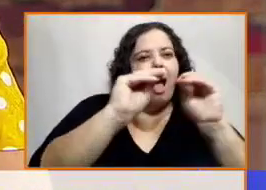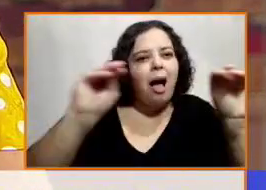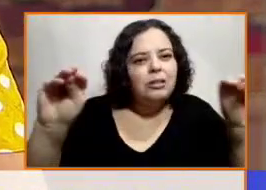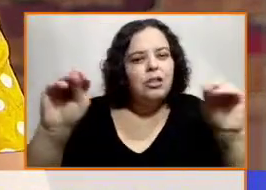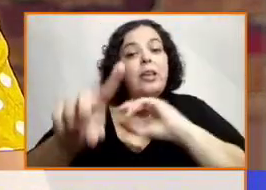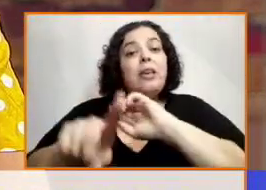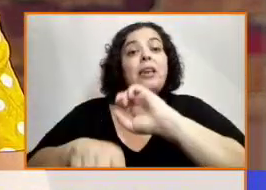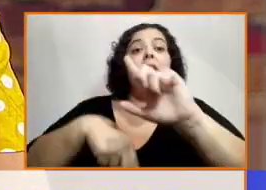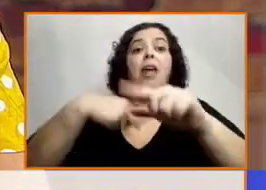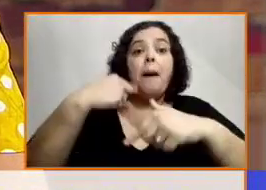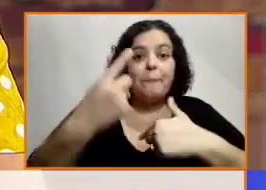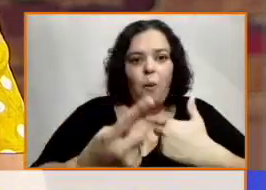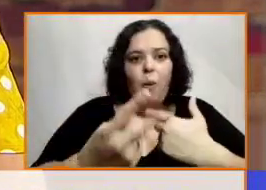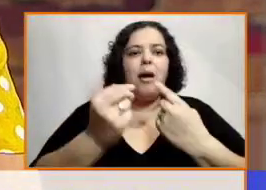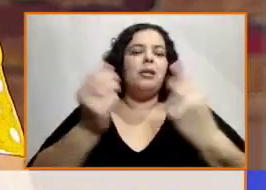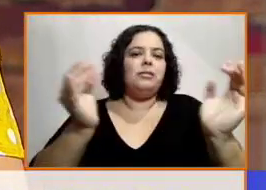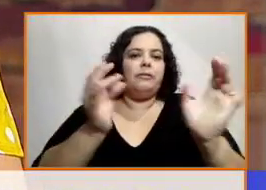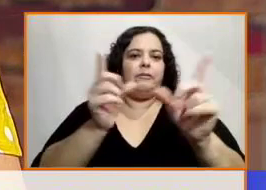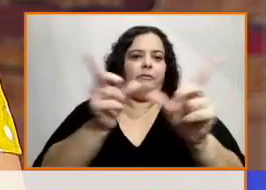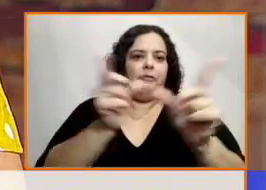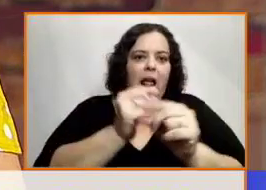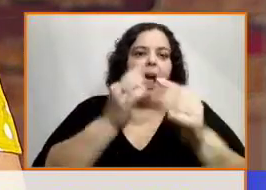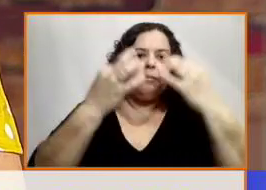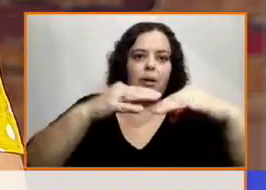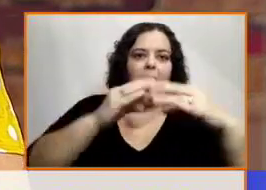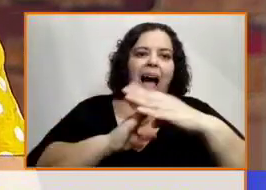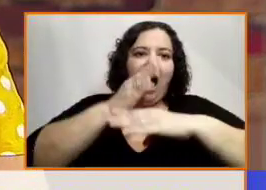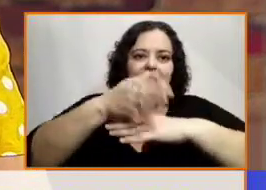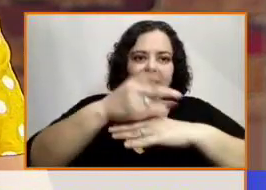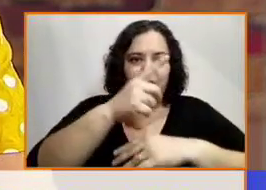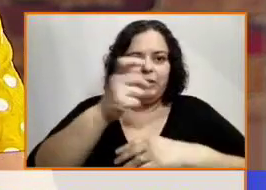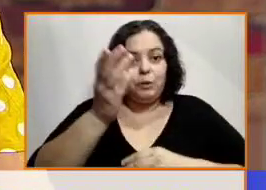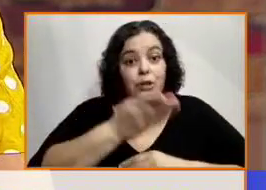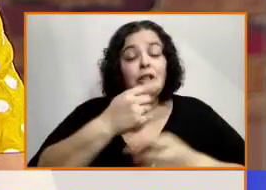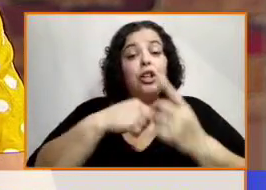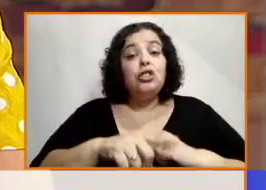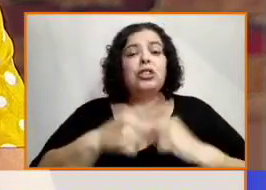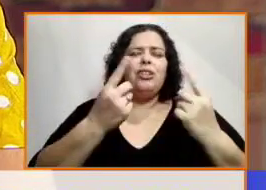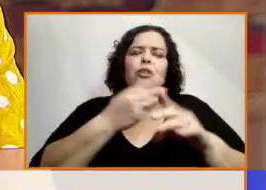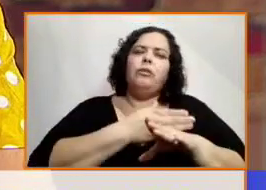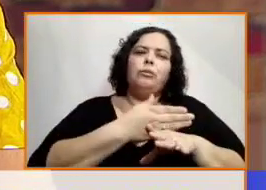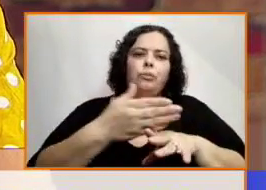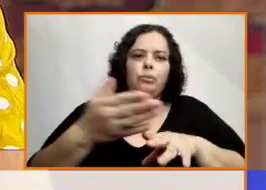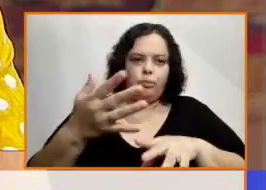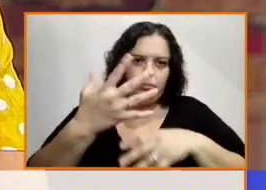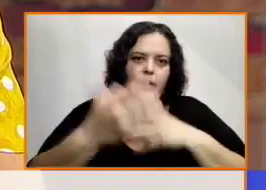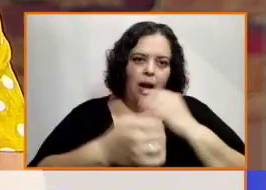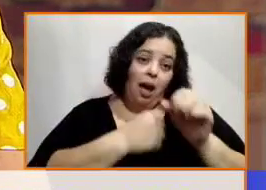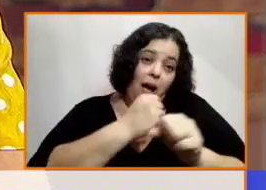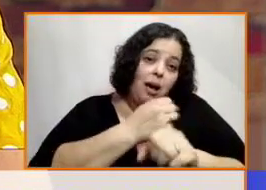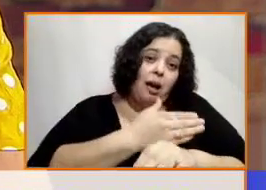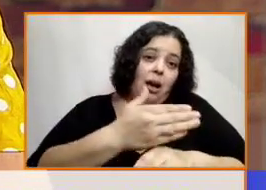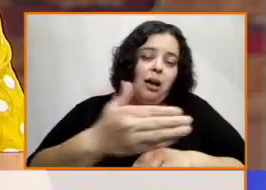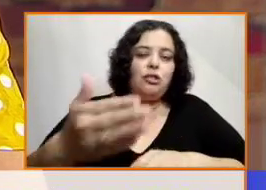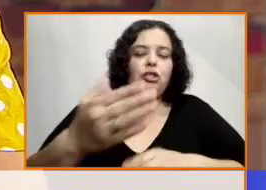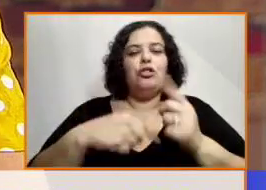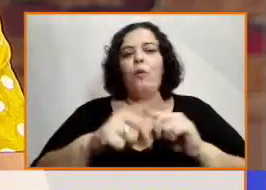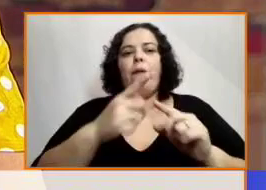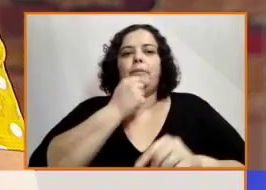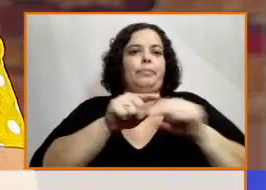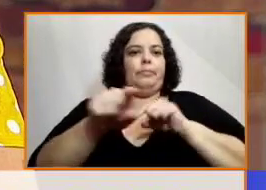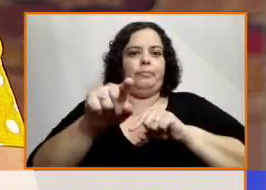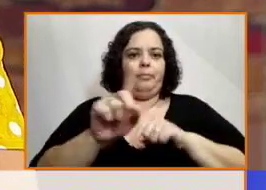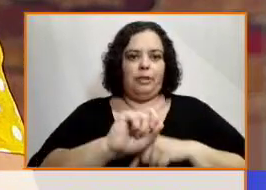Pero acompañado todo el plan, acompañando todo el plan, lo que hacemos es un proyecto que tiene eje en la